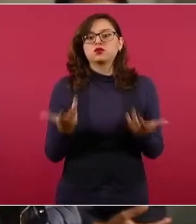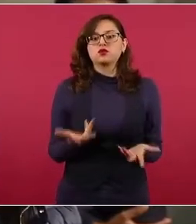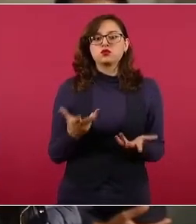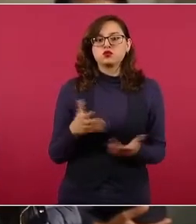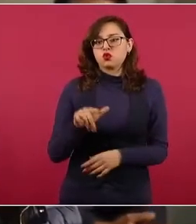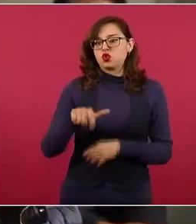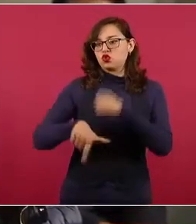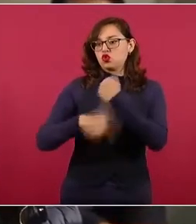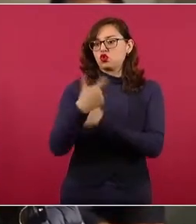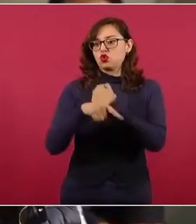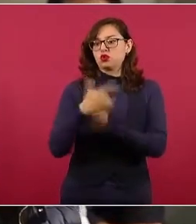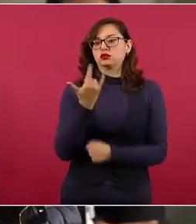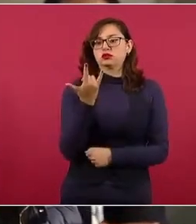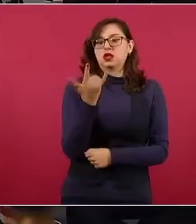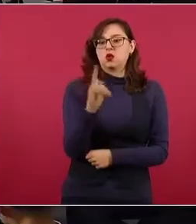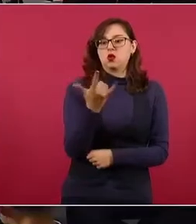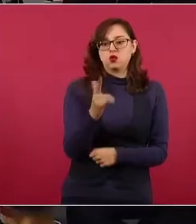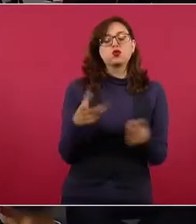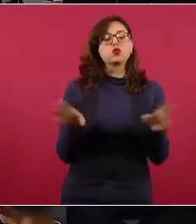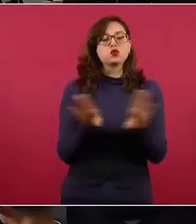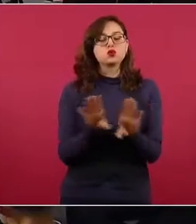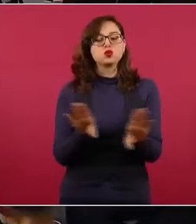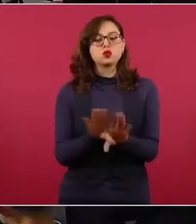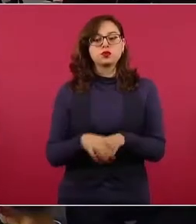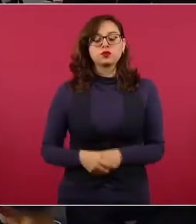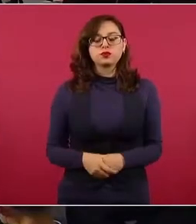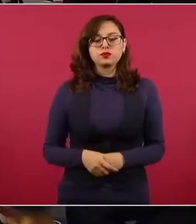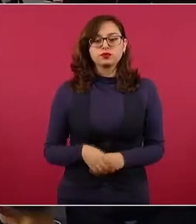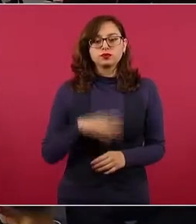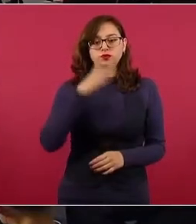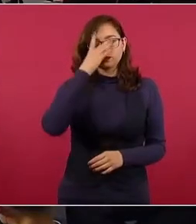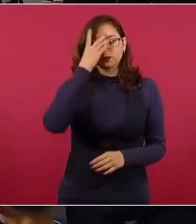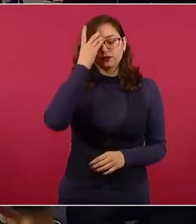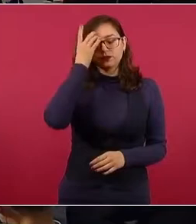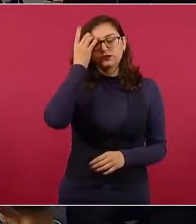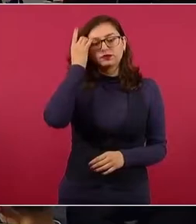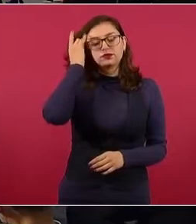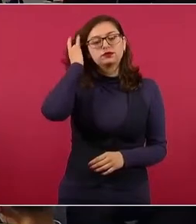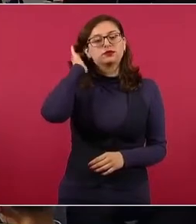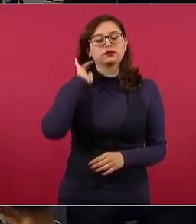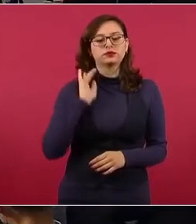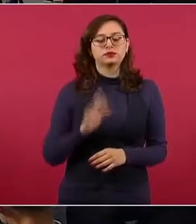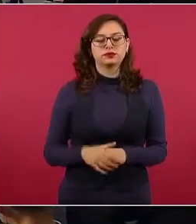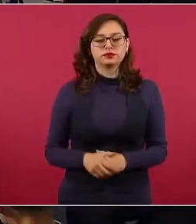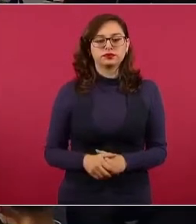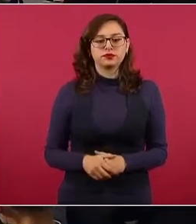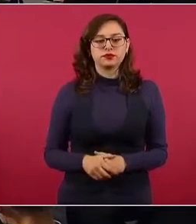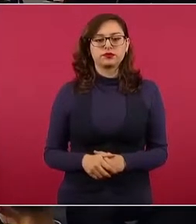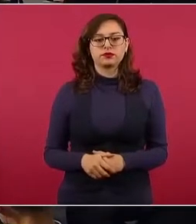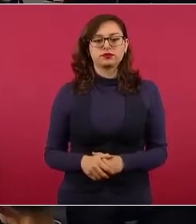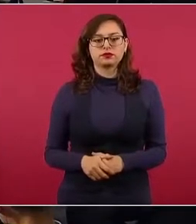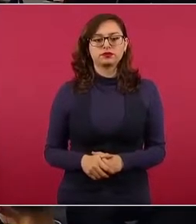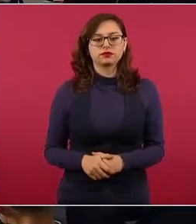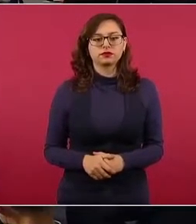allá en esta visita. Bueno, me voy un día antes, el día